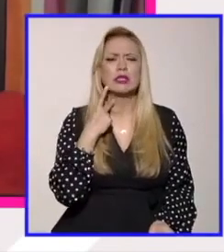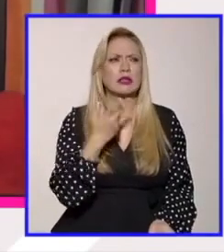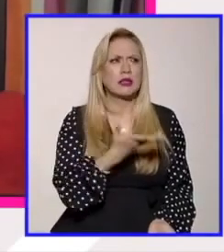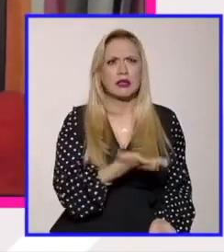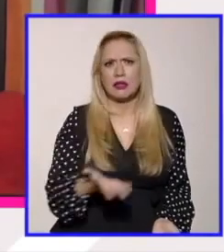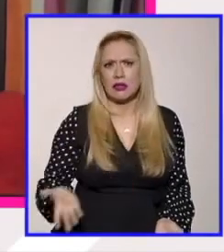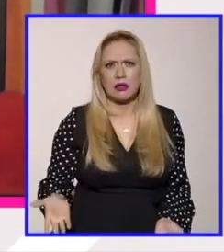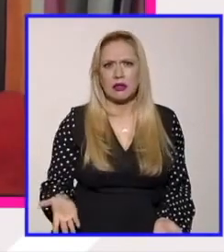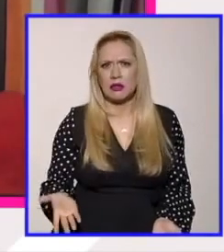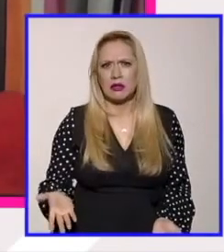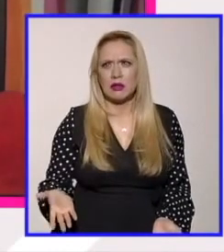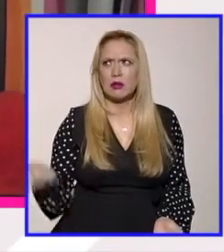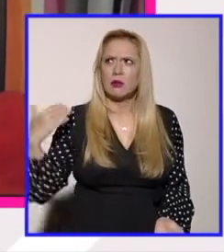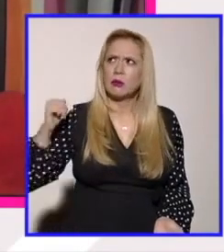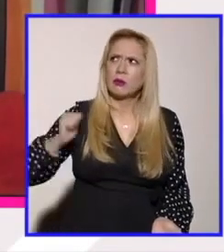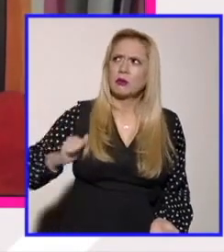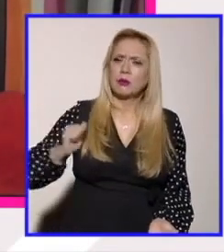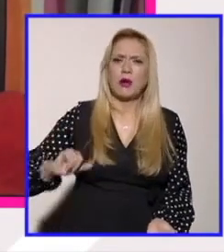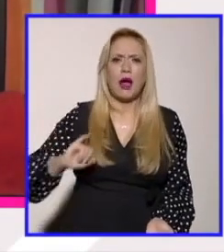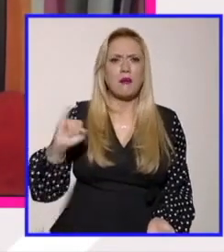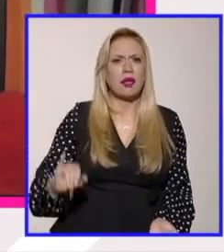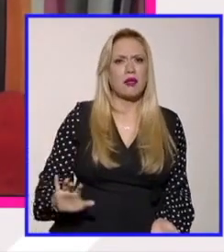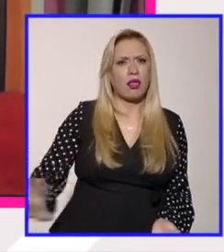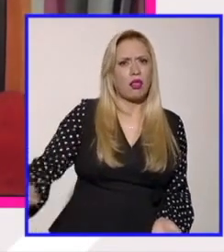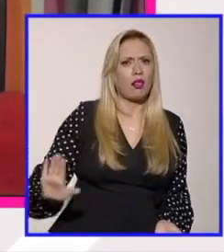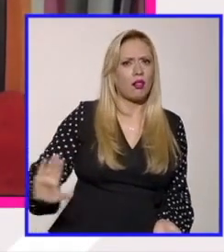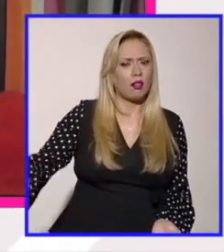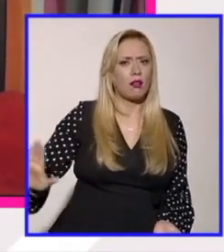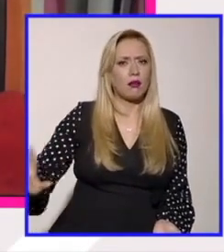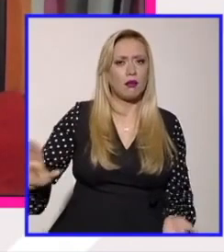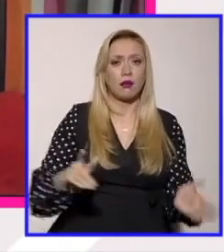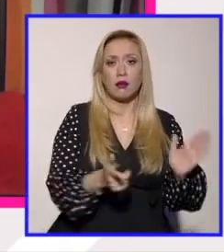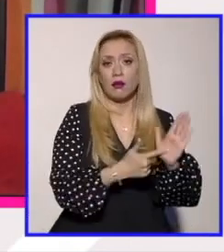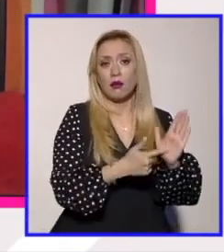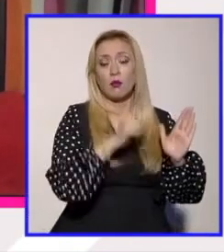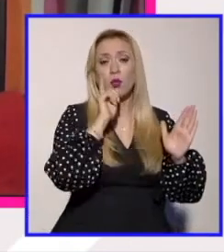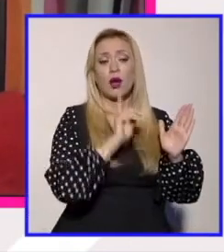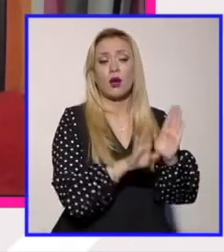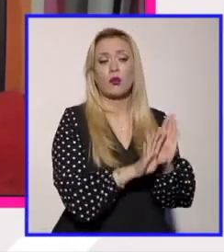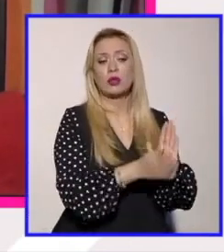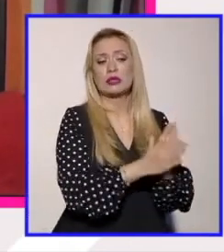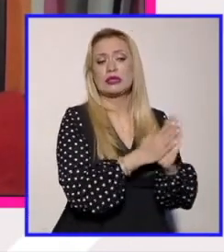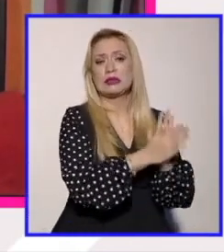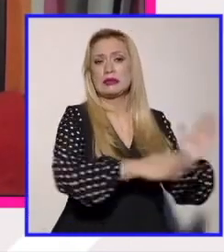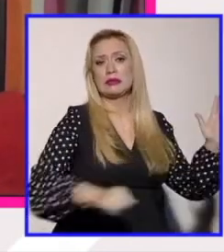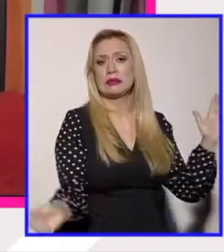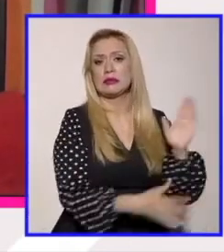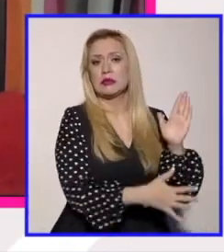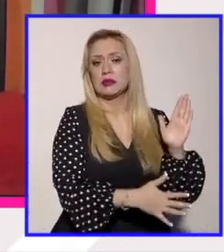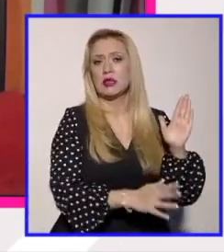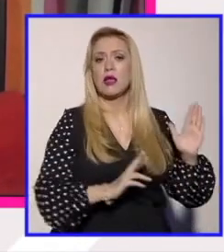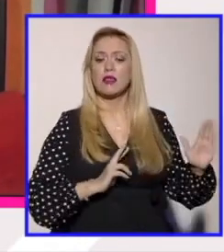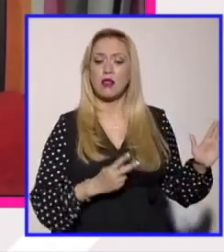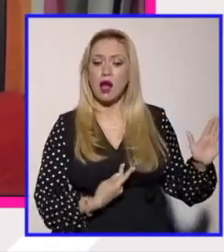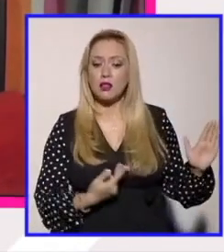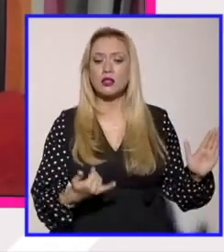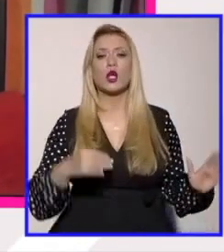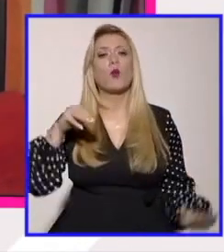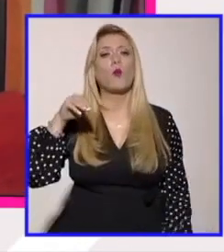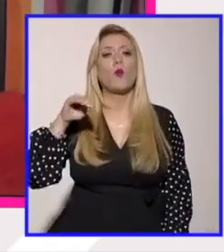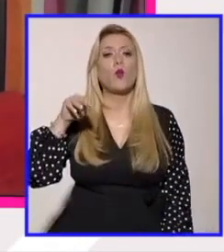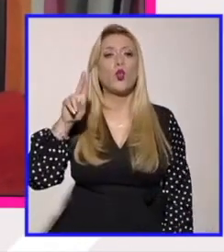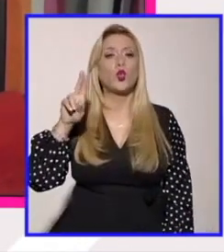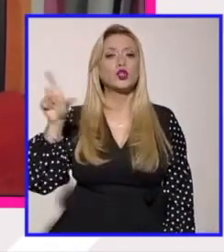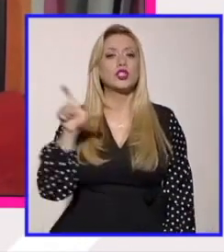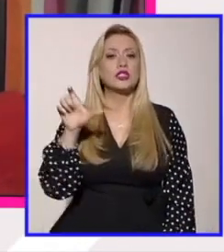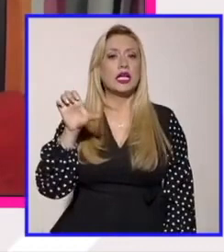y en cierto sentido yo diría sí ahí hubo un borrado de mujeres pero de mujeres trans y de mushes porque era una política